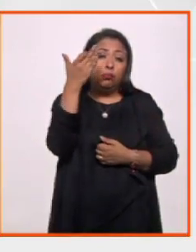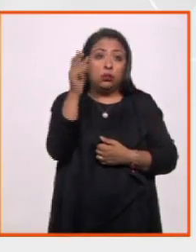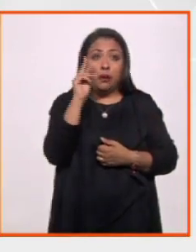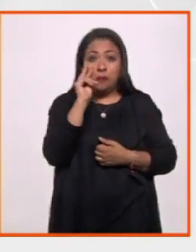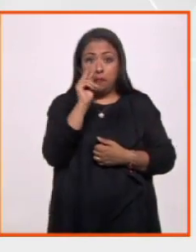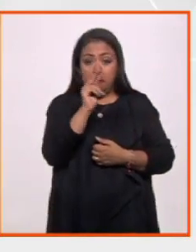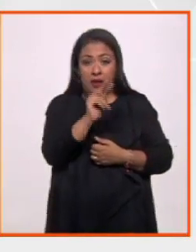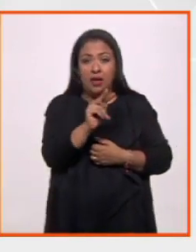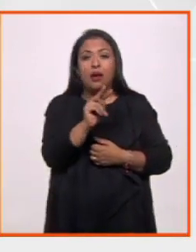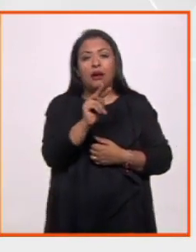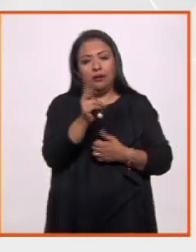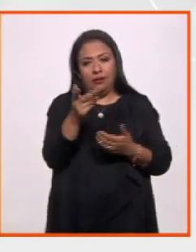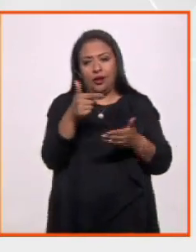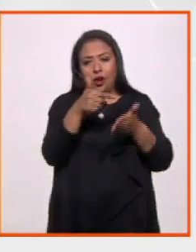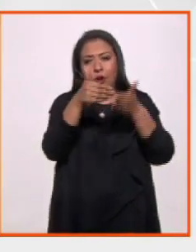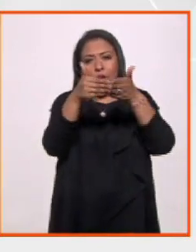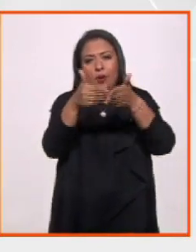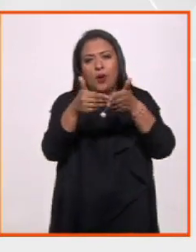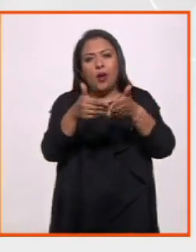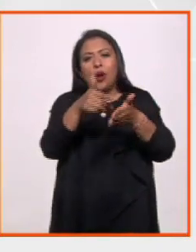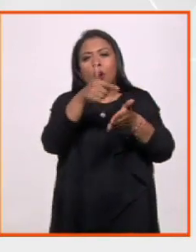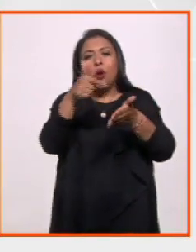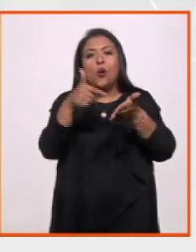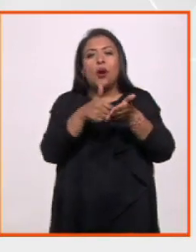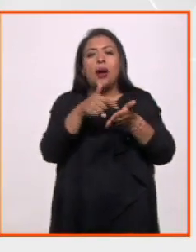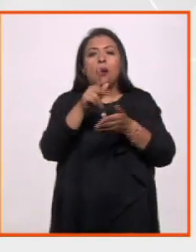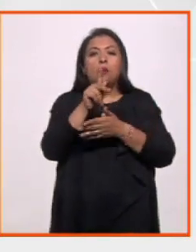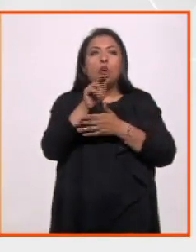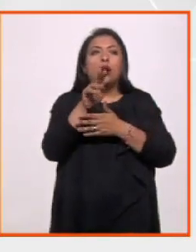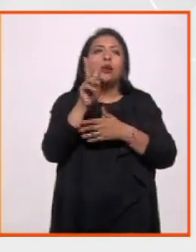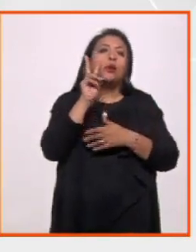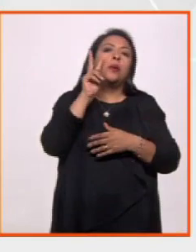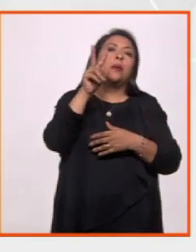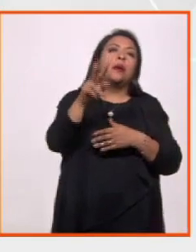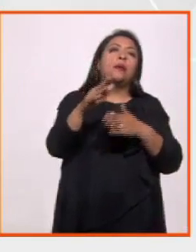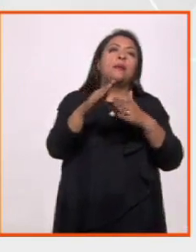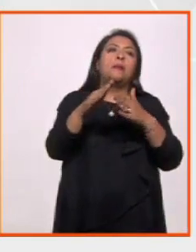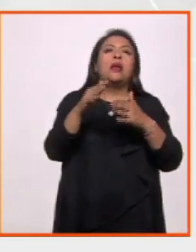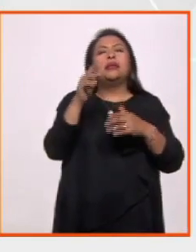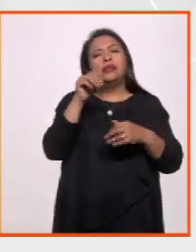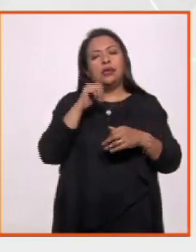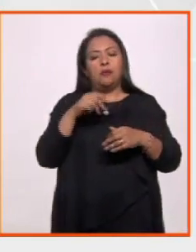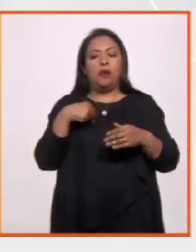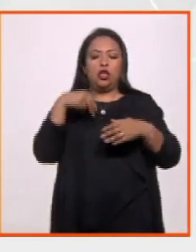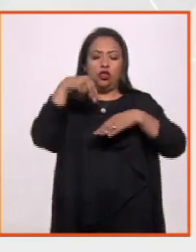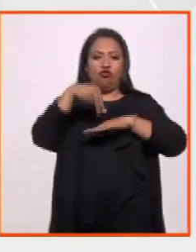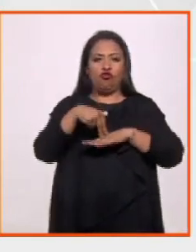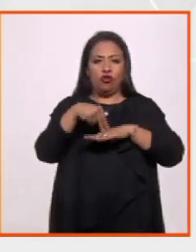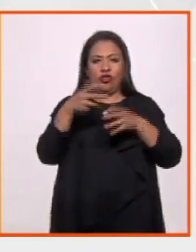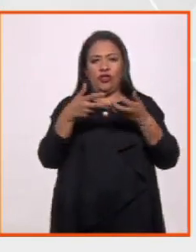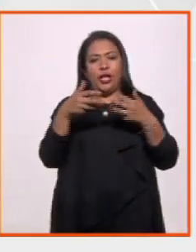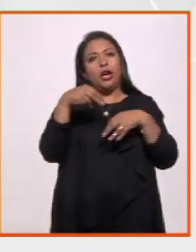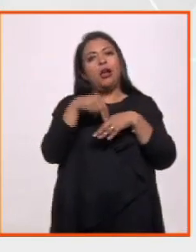veía, claro, era el puerto, no el mar. Casi siempre se dibuja el mar porque siempre estamos en tierra.